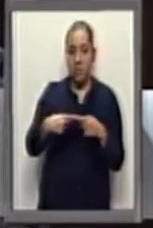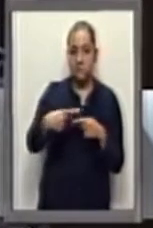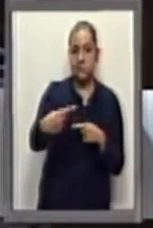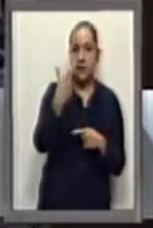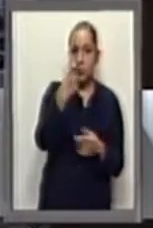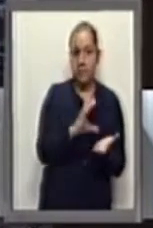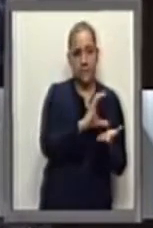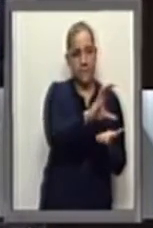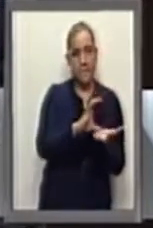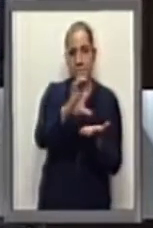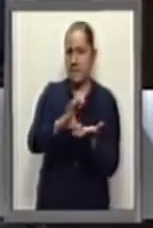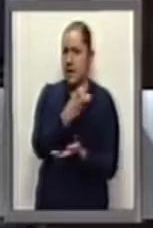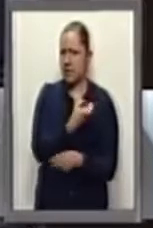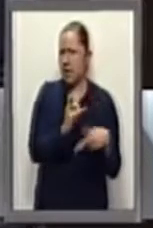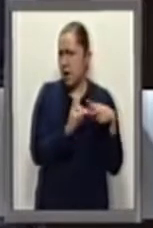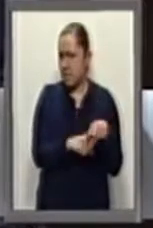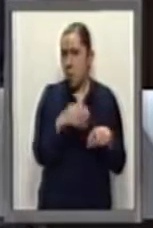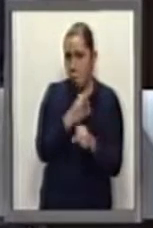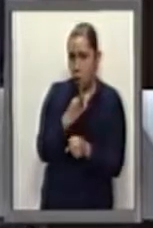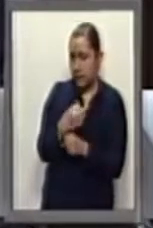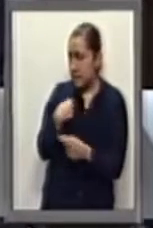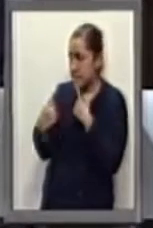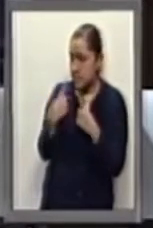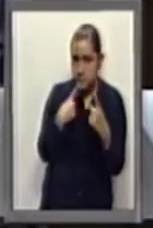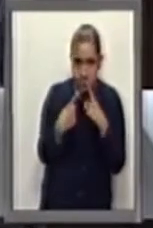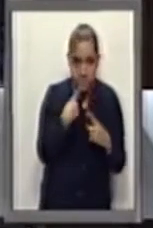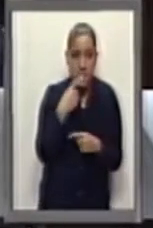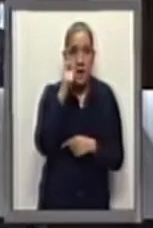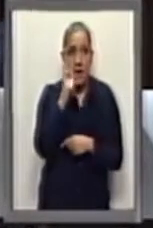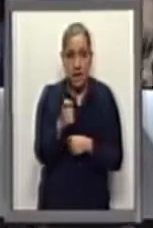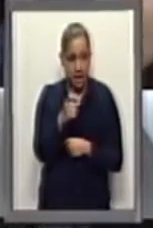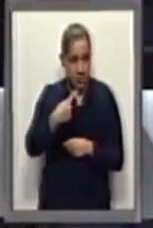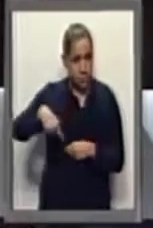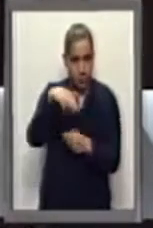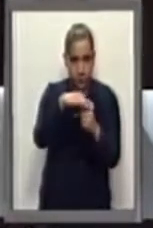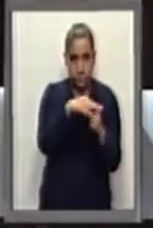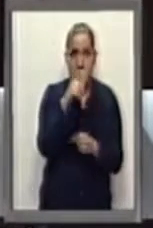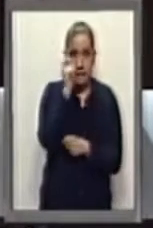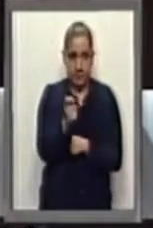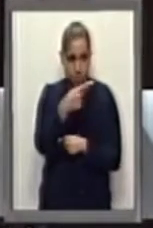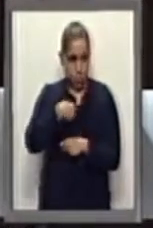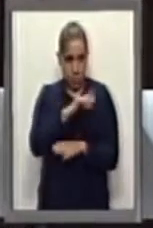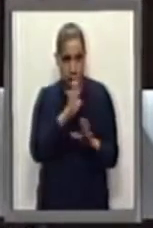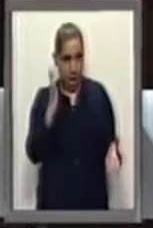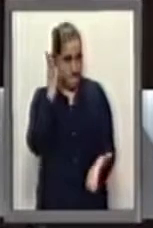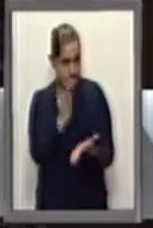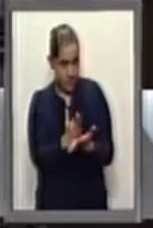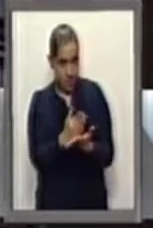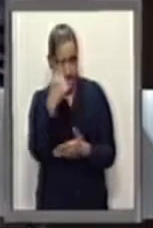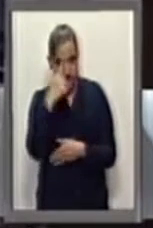su discusión y votación cancela el debate ni el reclamo por el recorte del gasto,